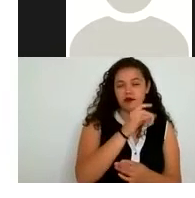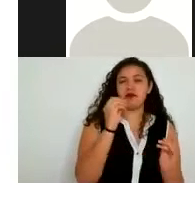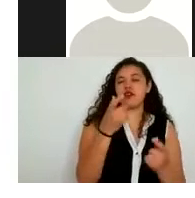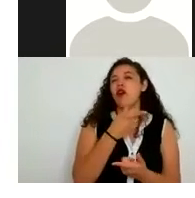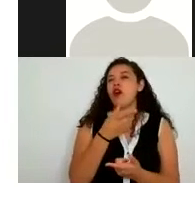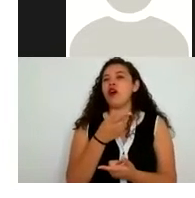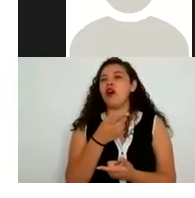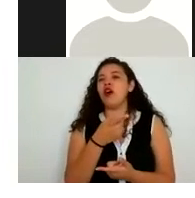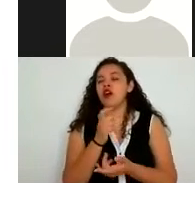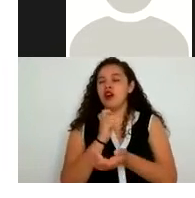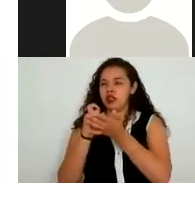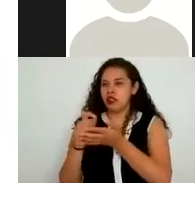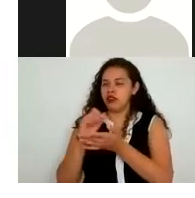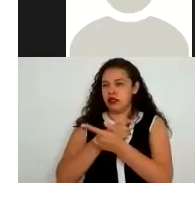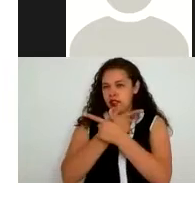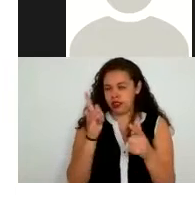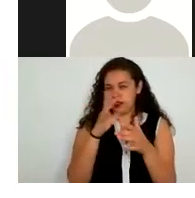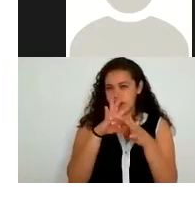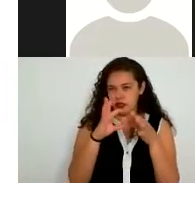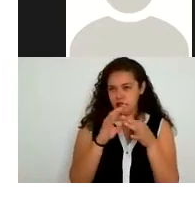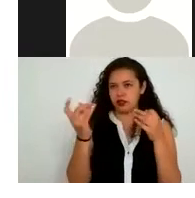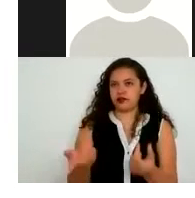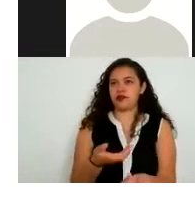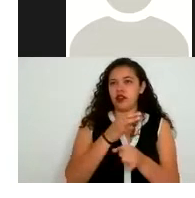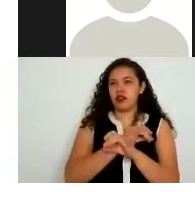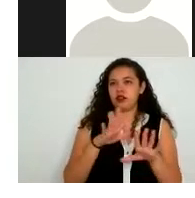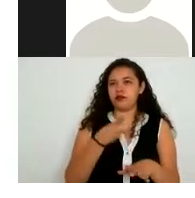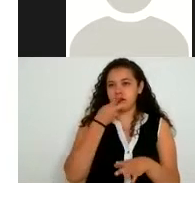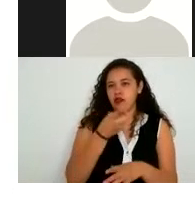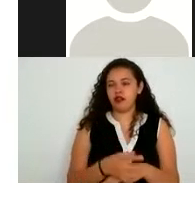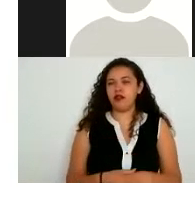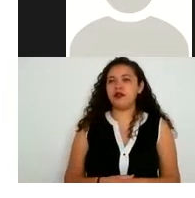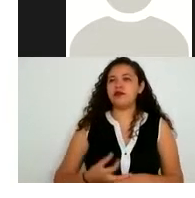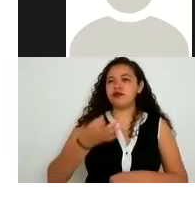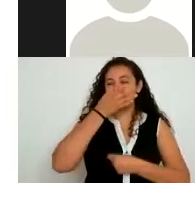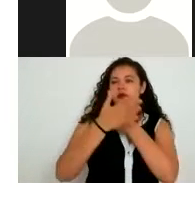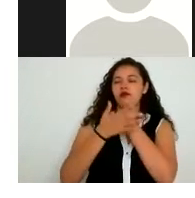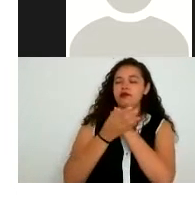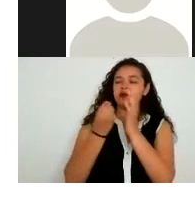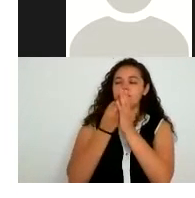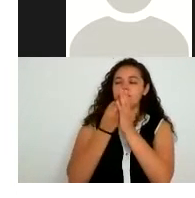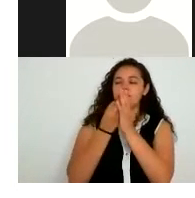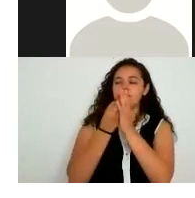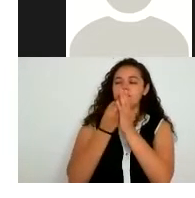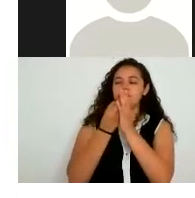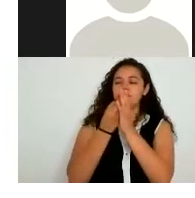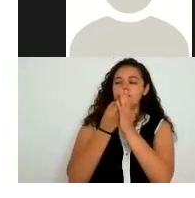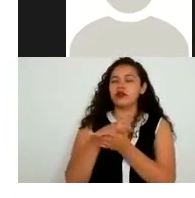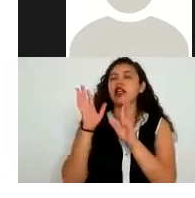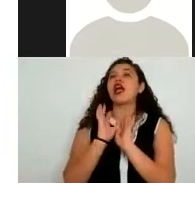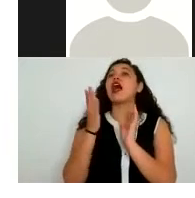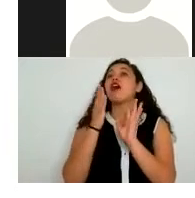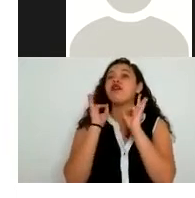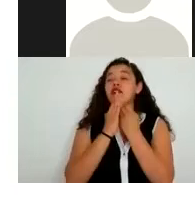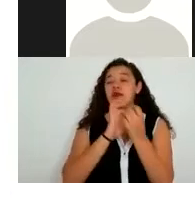específico informado e inequívoco por eso es que en el aviso de privacidad se debe declarar de manera muy precisa para qué